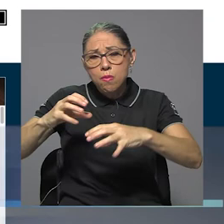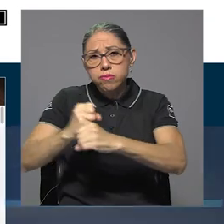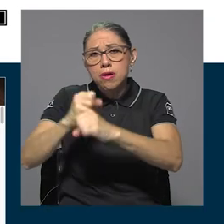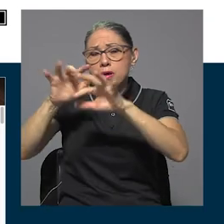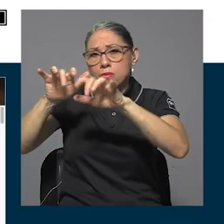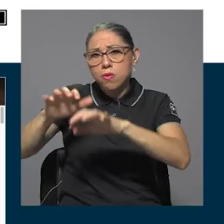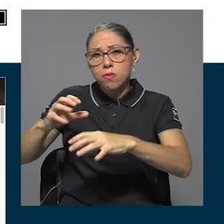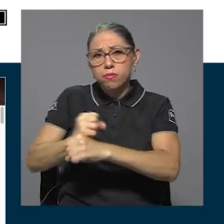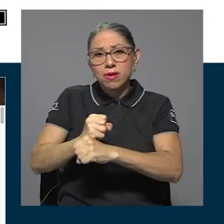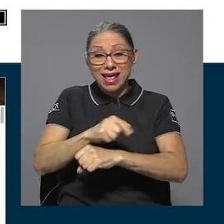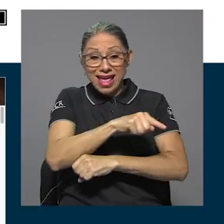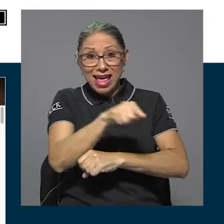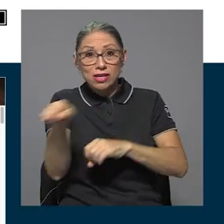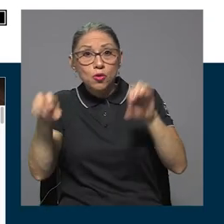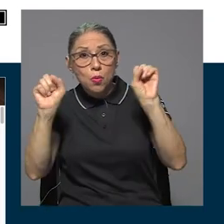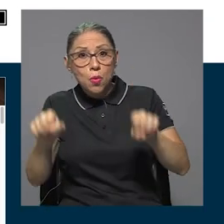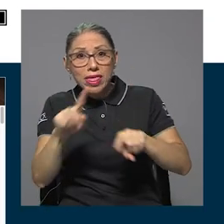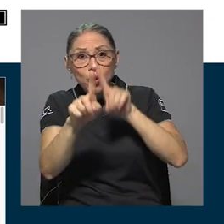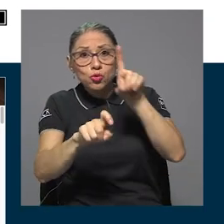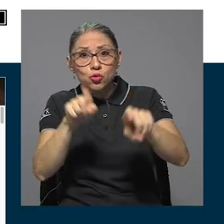son de consulta accesible.